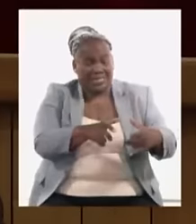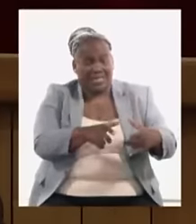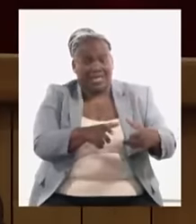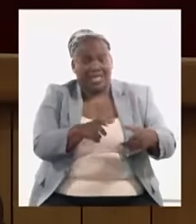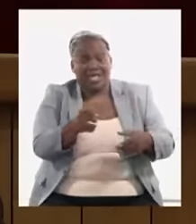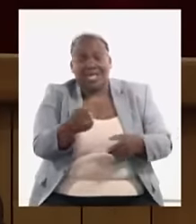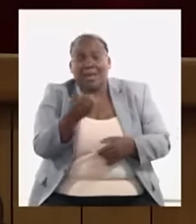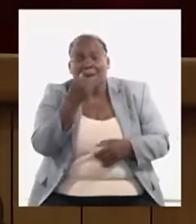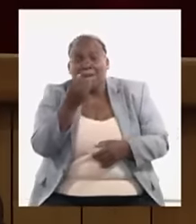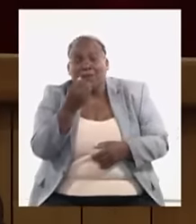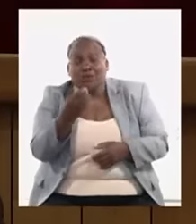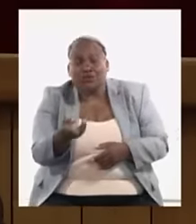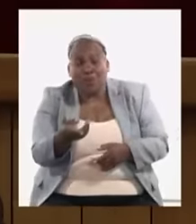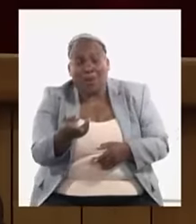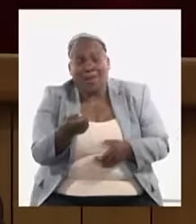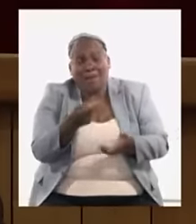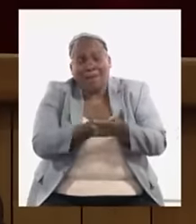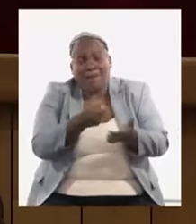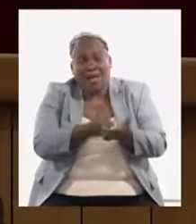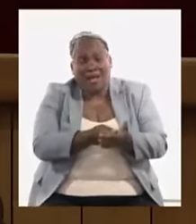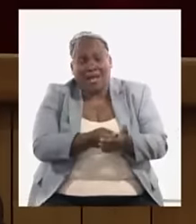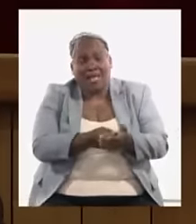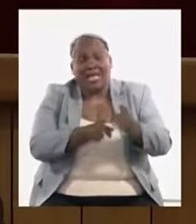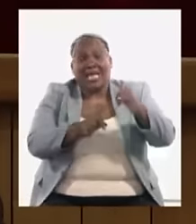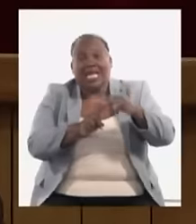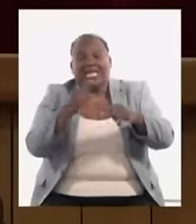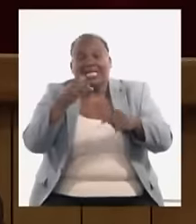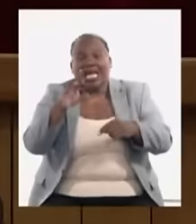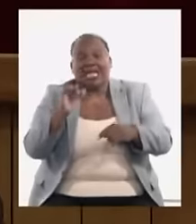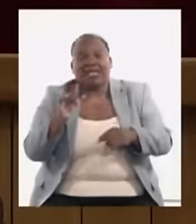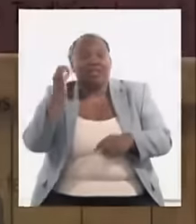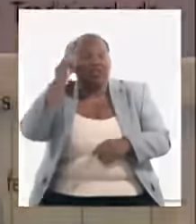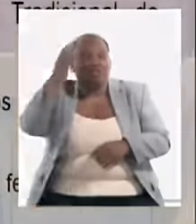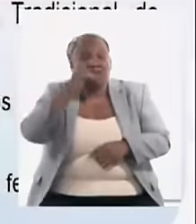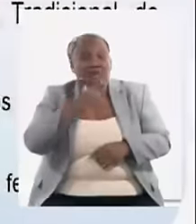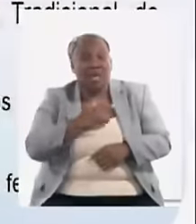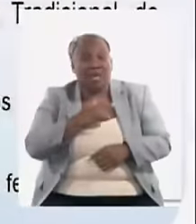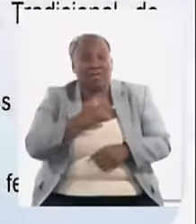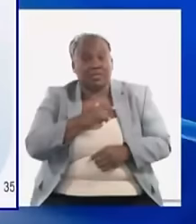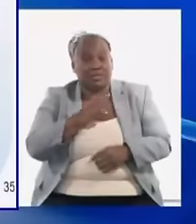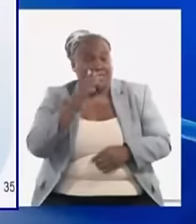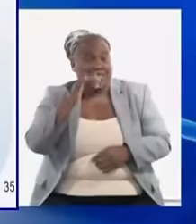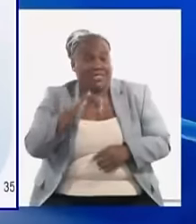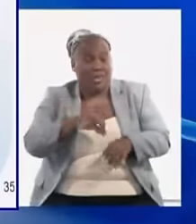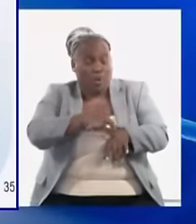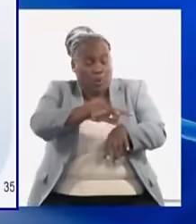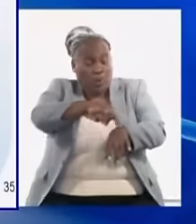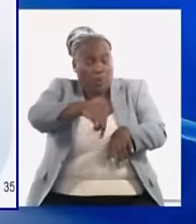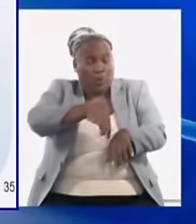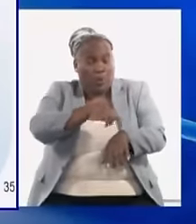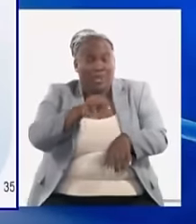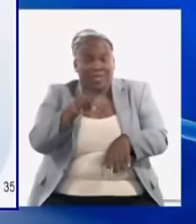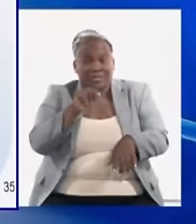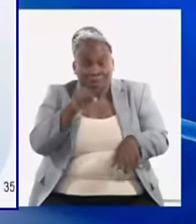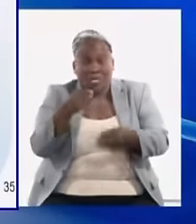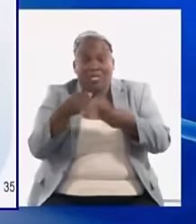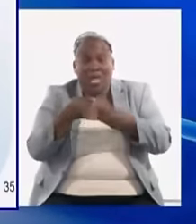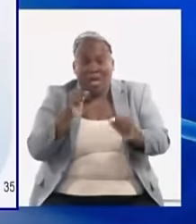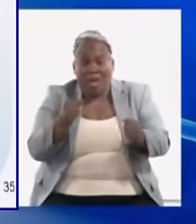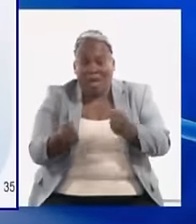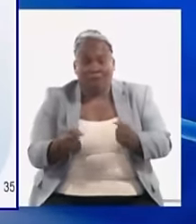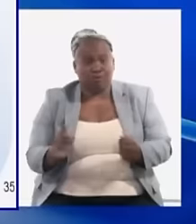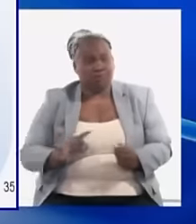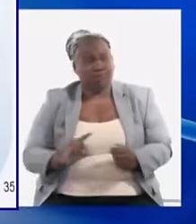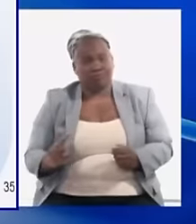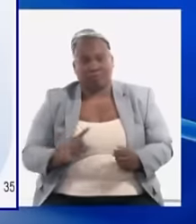consumen esa tarifa no metrada que es prácticamente visible no estimula el ahorro y se va